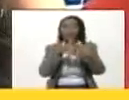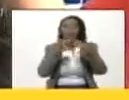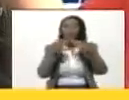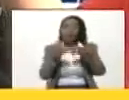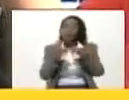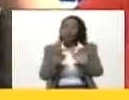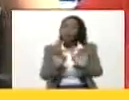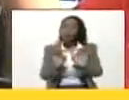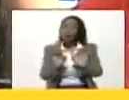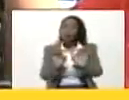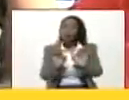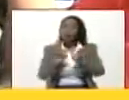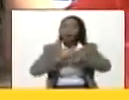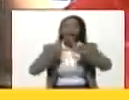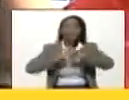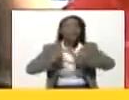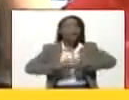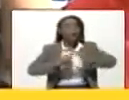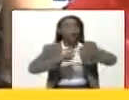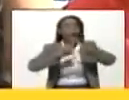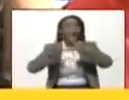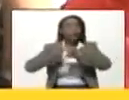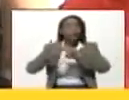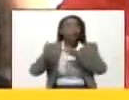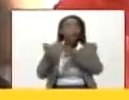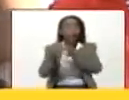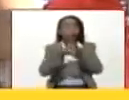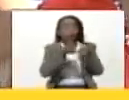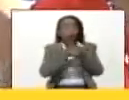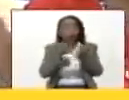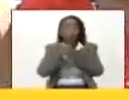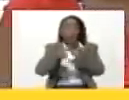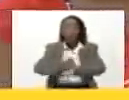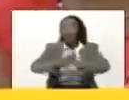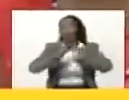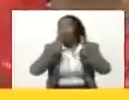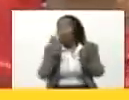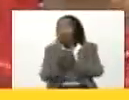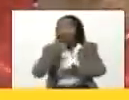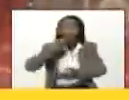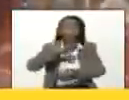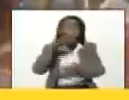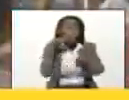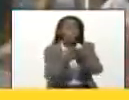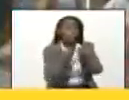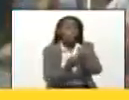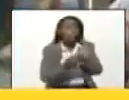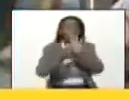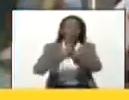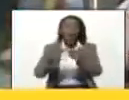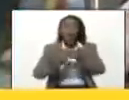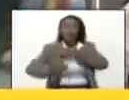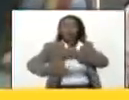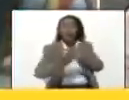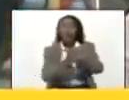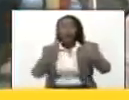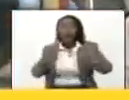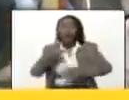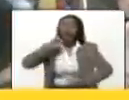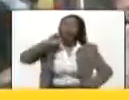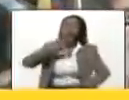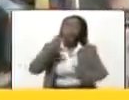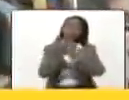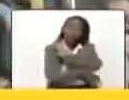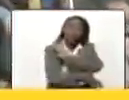que las distintas civilizaciones del mundo han presentado a lo largo y ancho de su historia